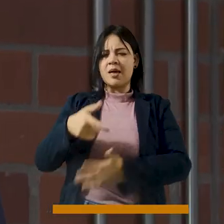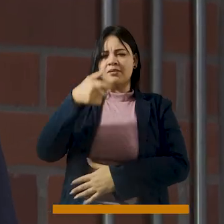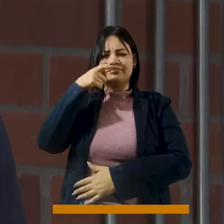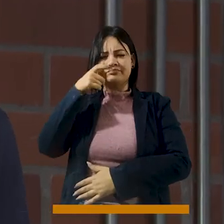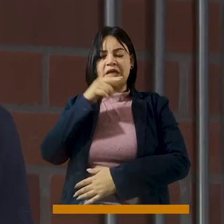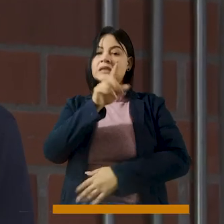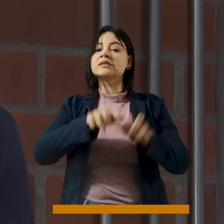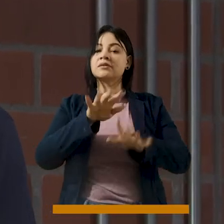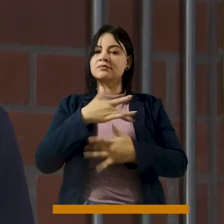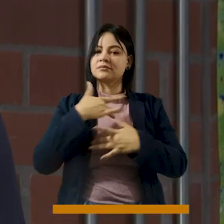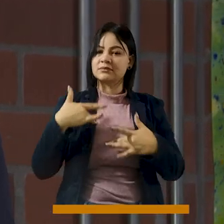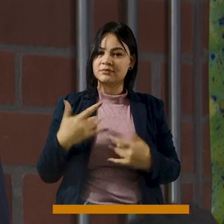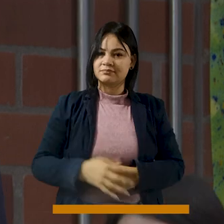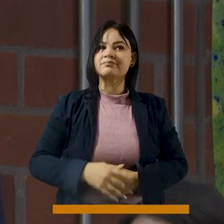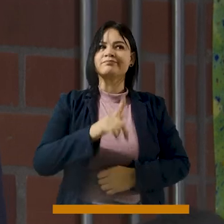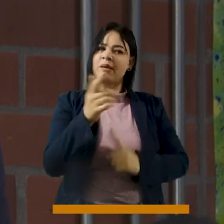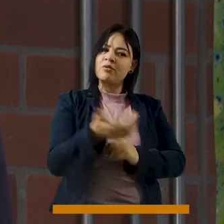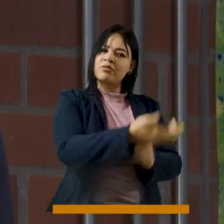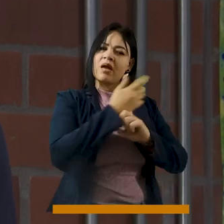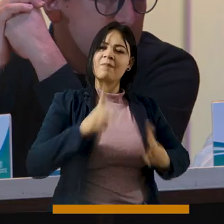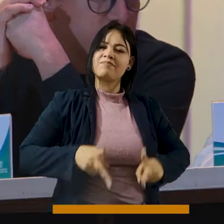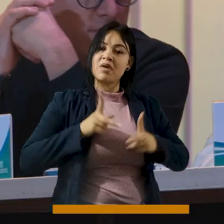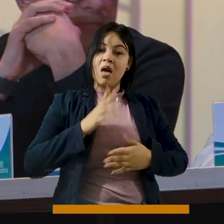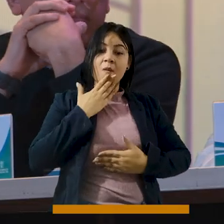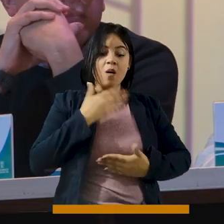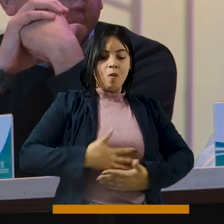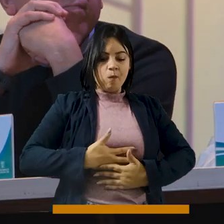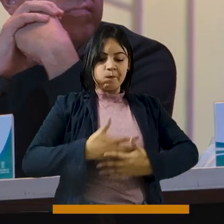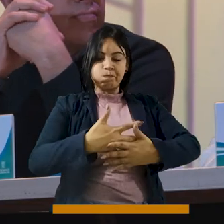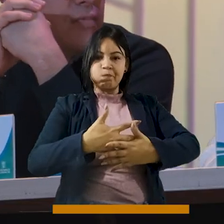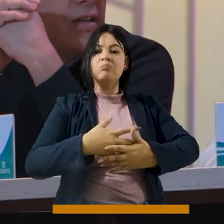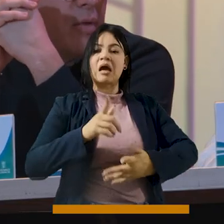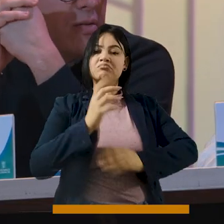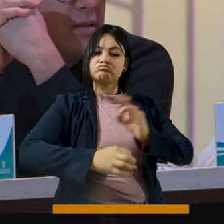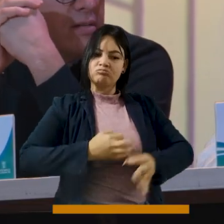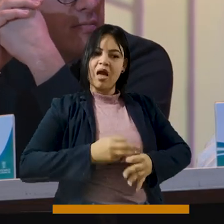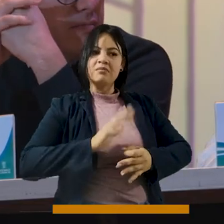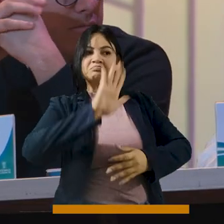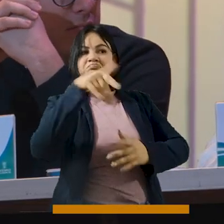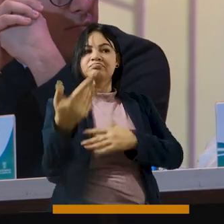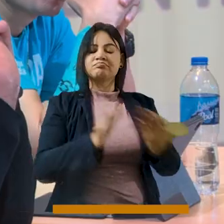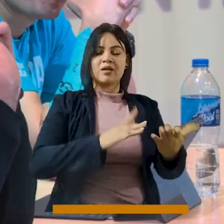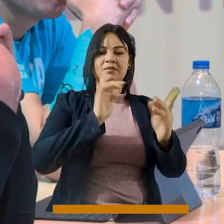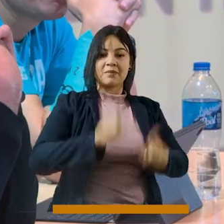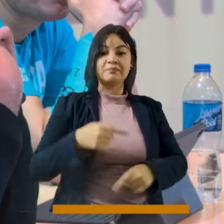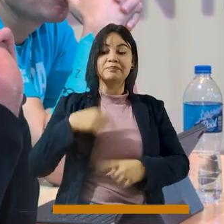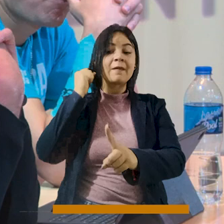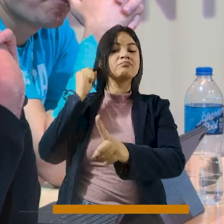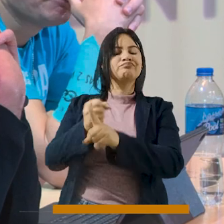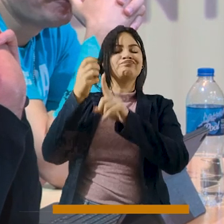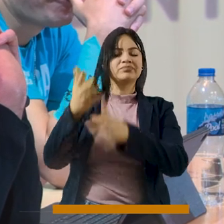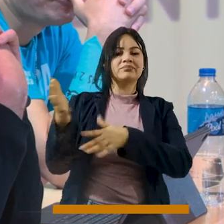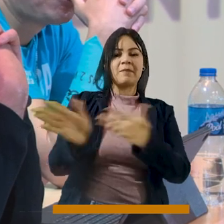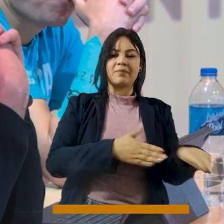político a la Secretaría de Salud, buscando proteger la vida desde la concepción hasta la muerte natural. Hemos impactado también en el plan de desarrollo,